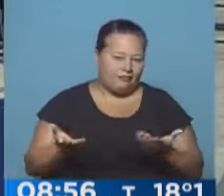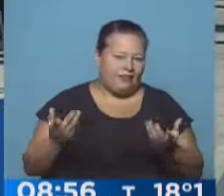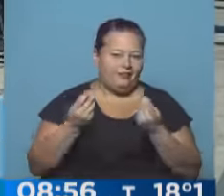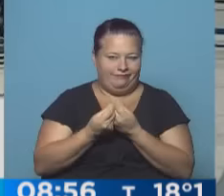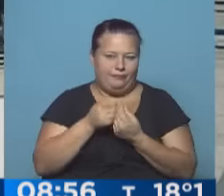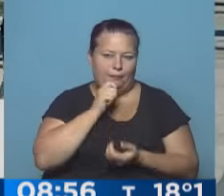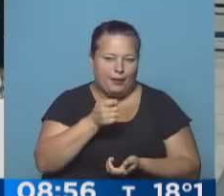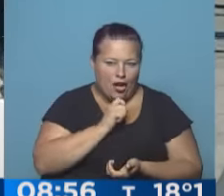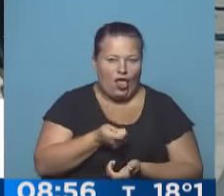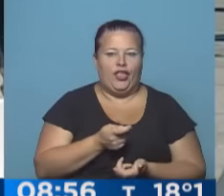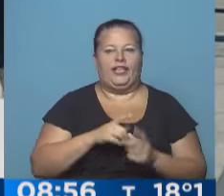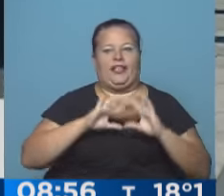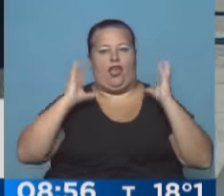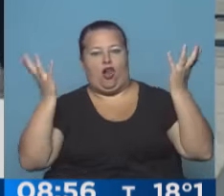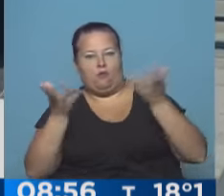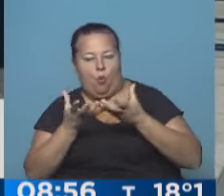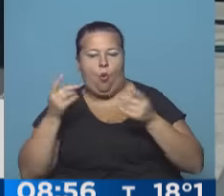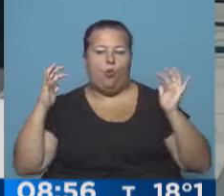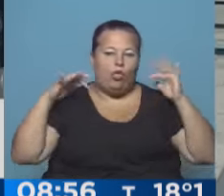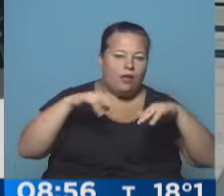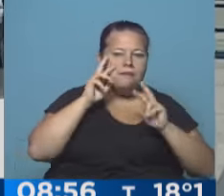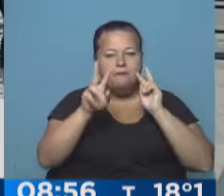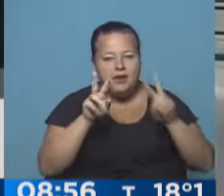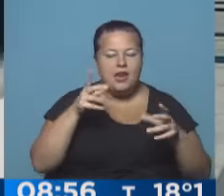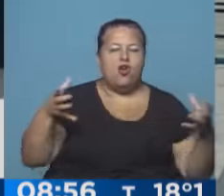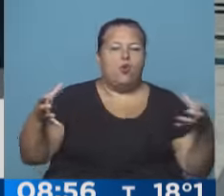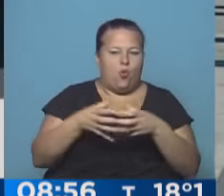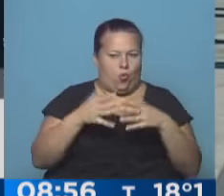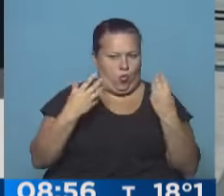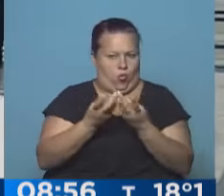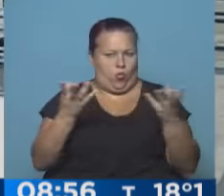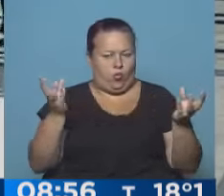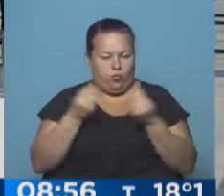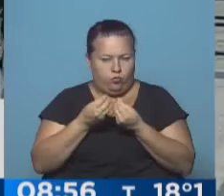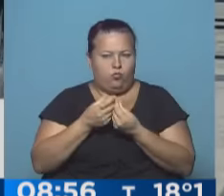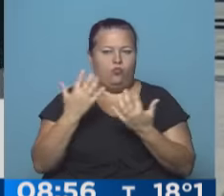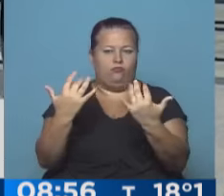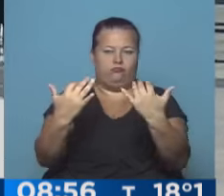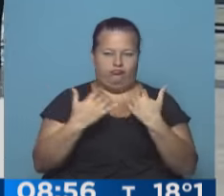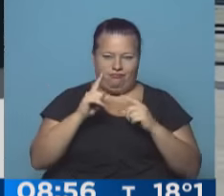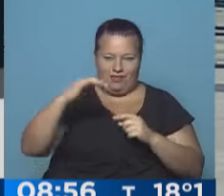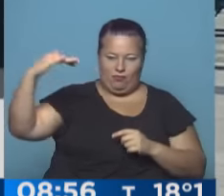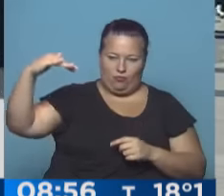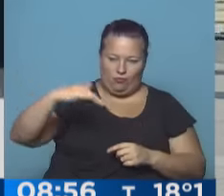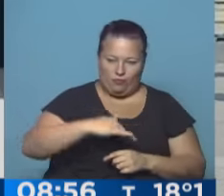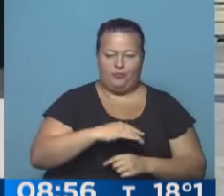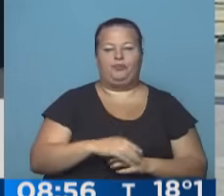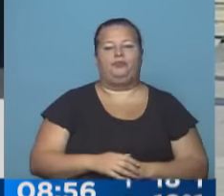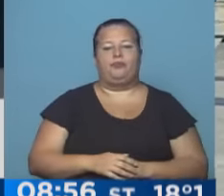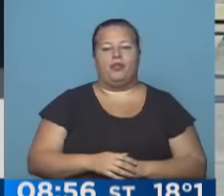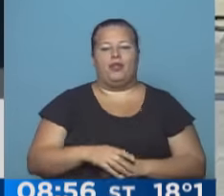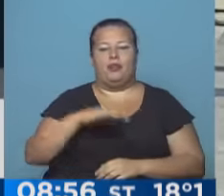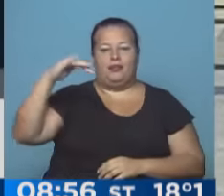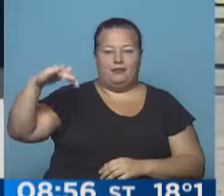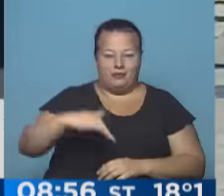cantidad de prensa internacional que lo está siguiendo, una comitiva muy, muy nutrida que está bajando por esta rampa, precisamente